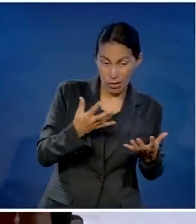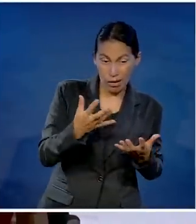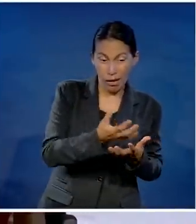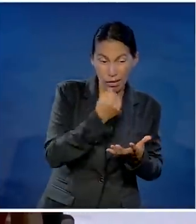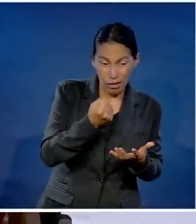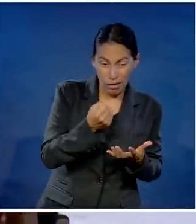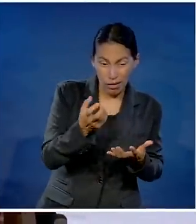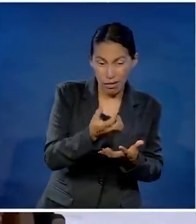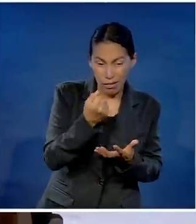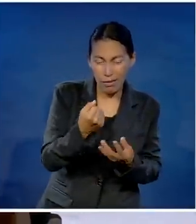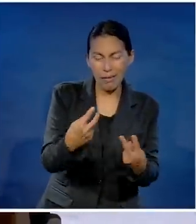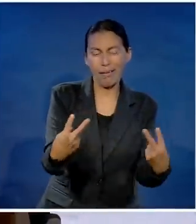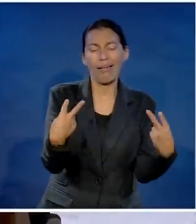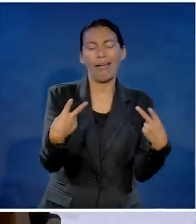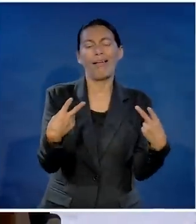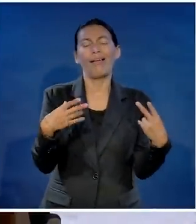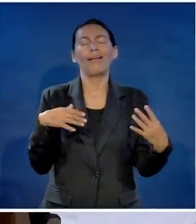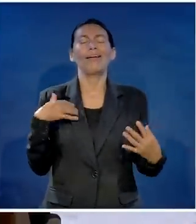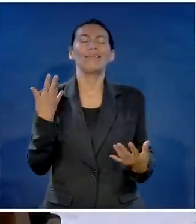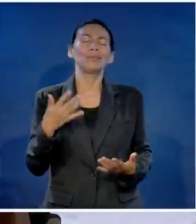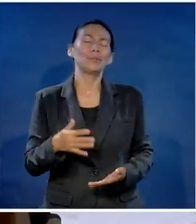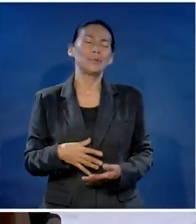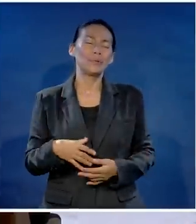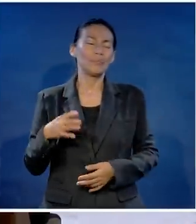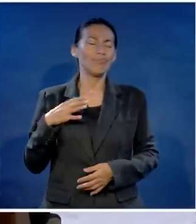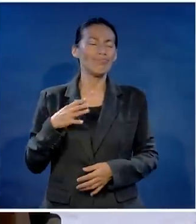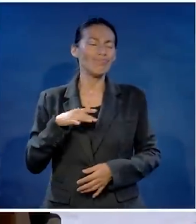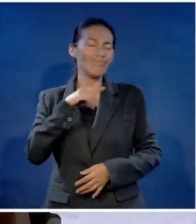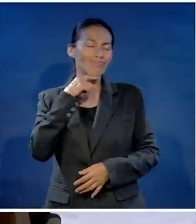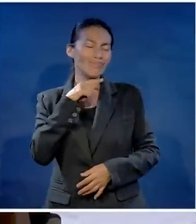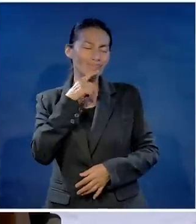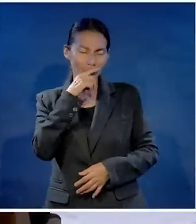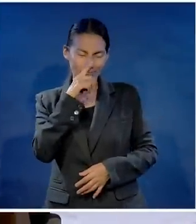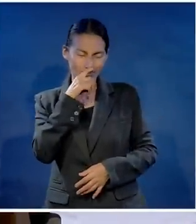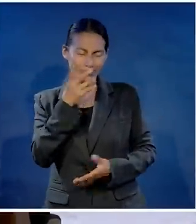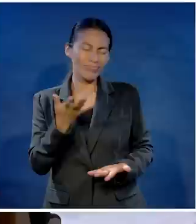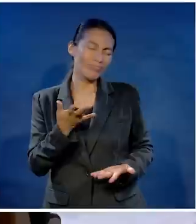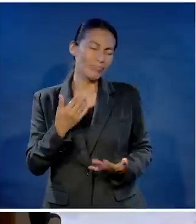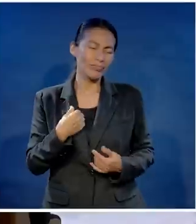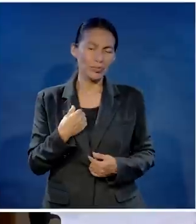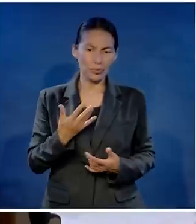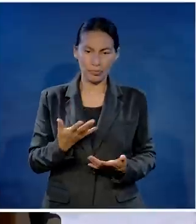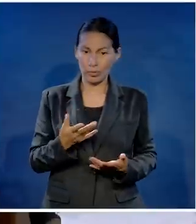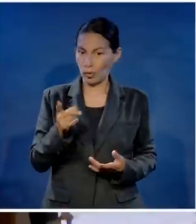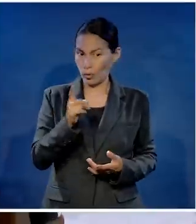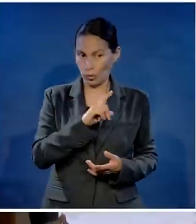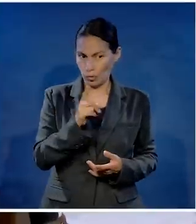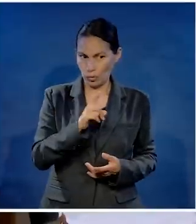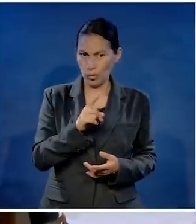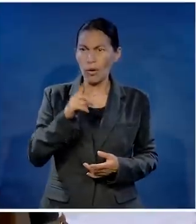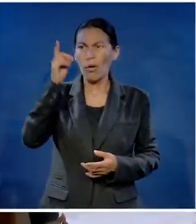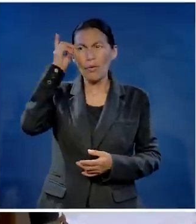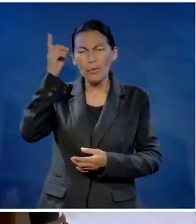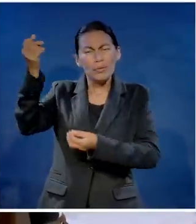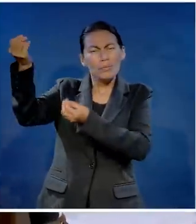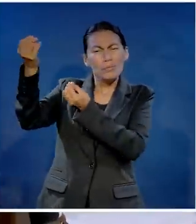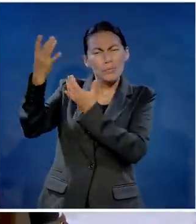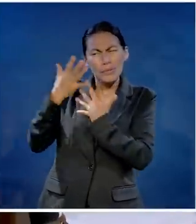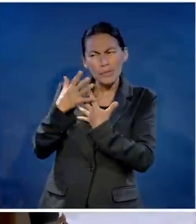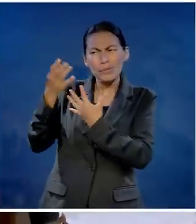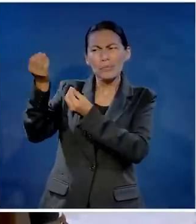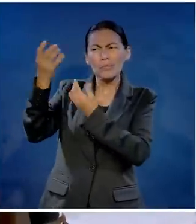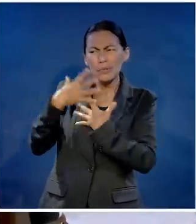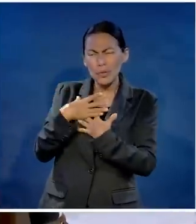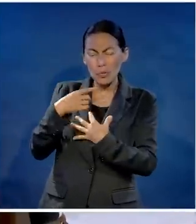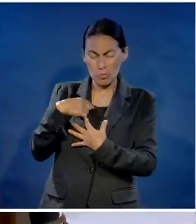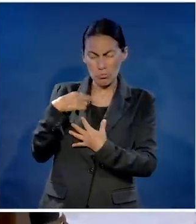grande en portarse bien para ganar algo, para admirar o sorprender a Dios y ganarme la eternidad. Nadie puede ganarse nada